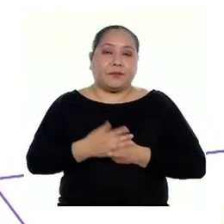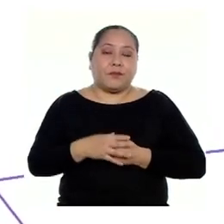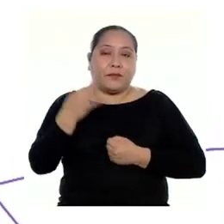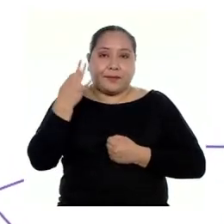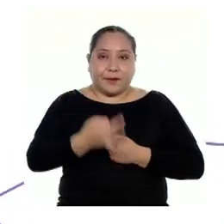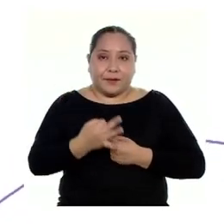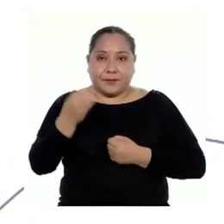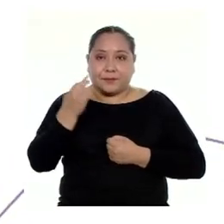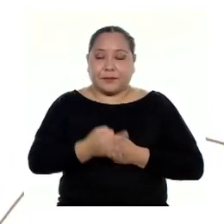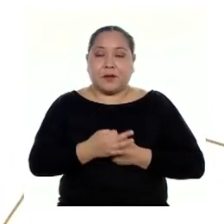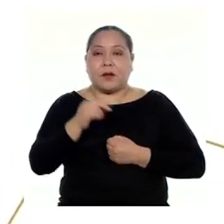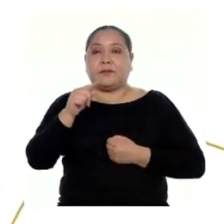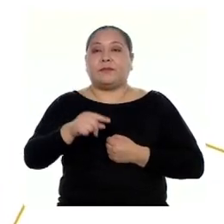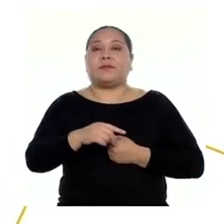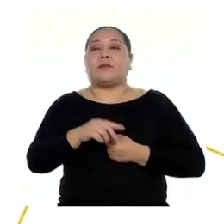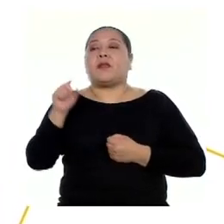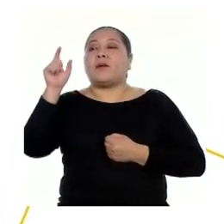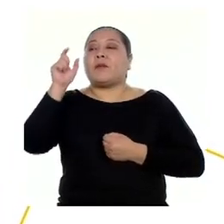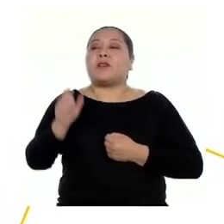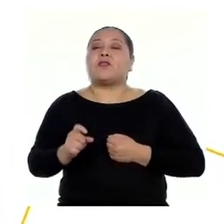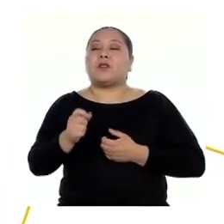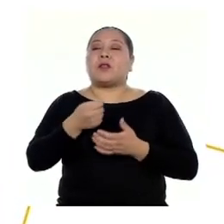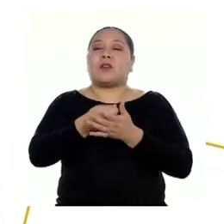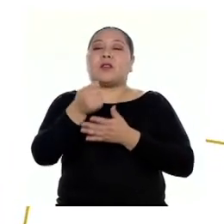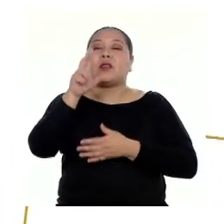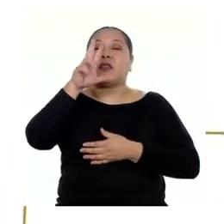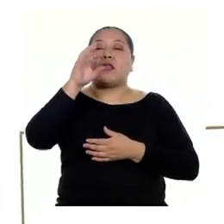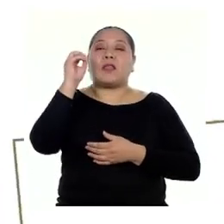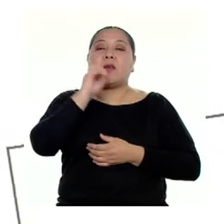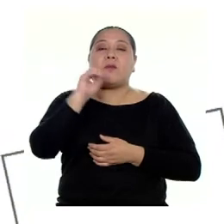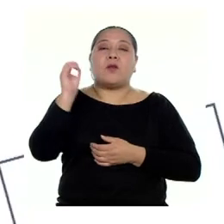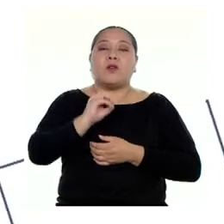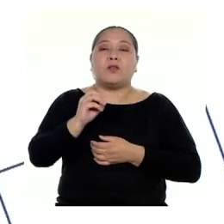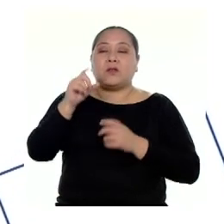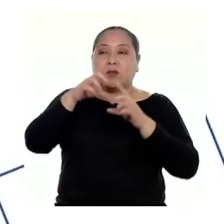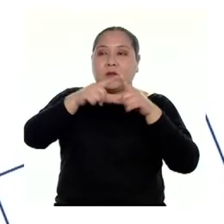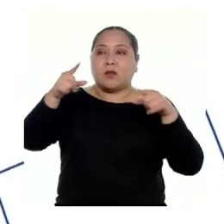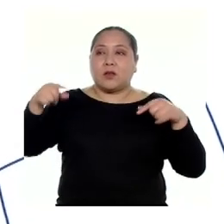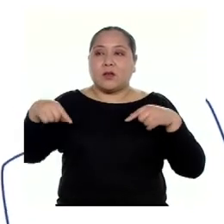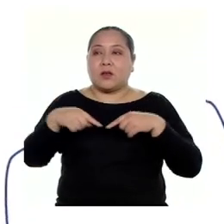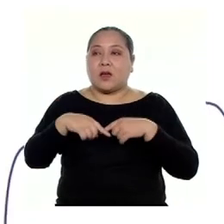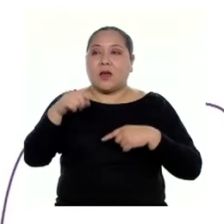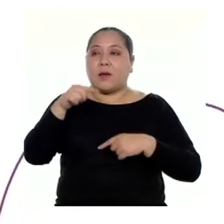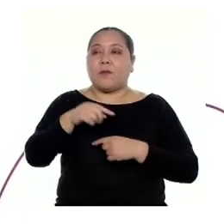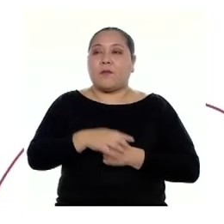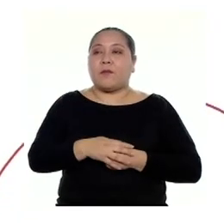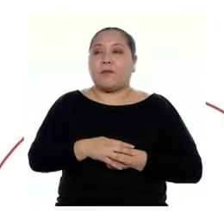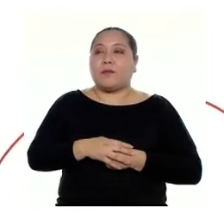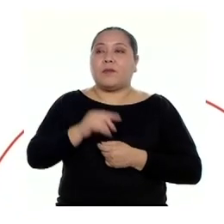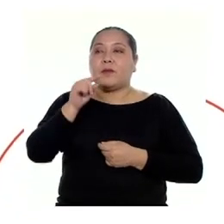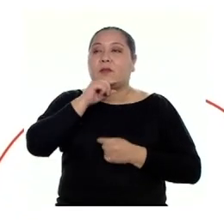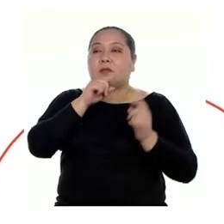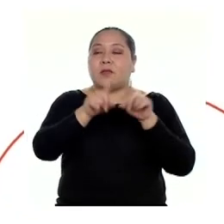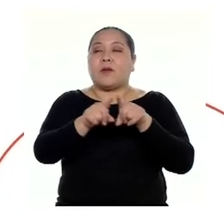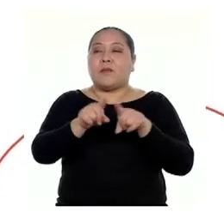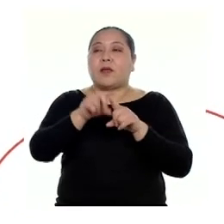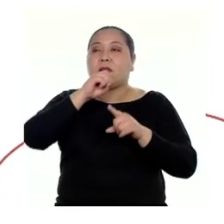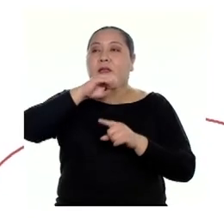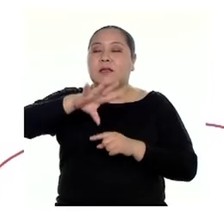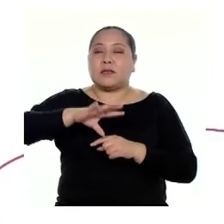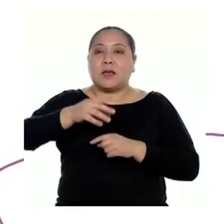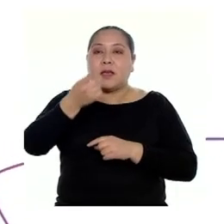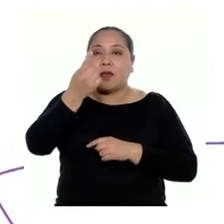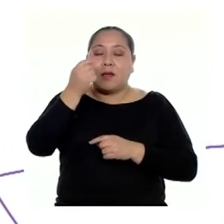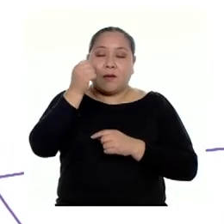realmente corresponde al ejercitador y 30% al parlante. También le indican que los precios de antes son los